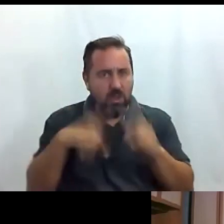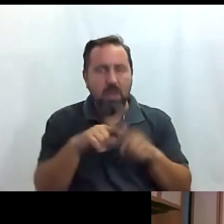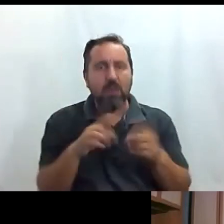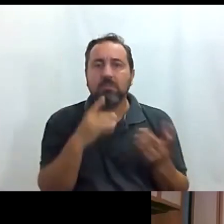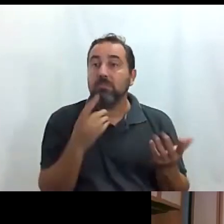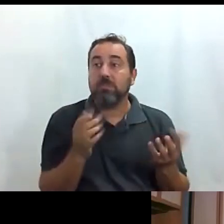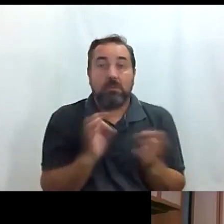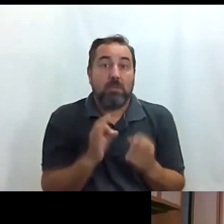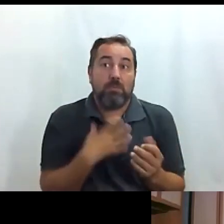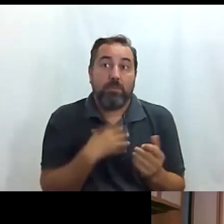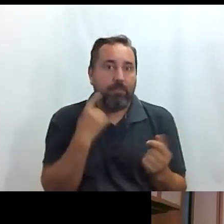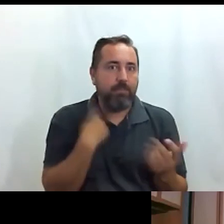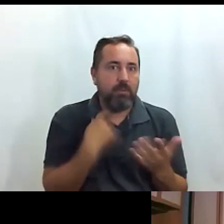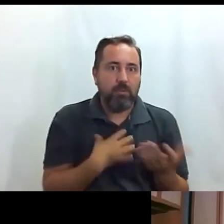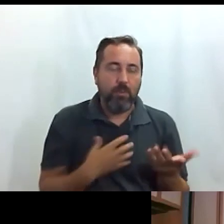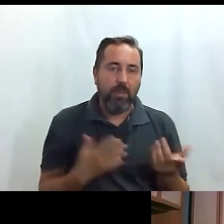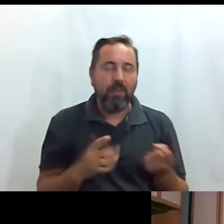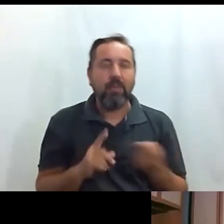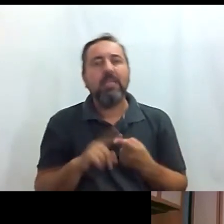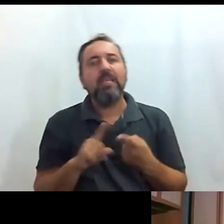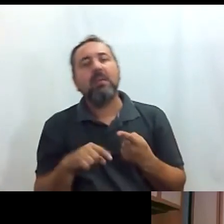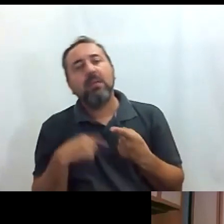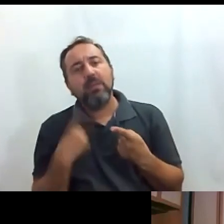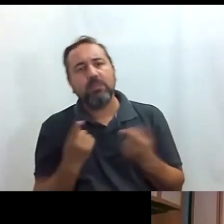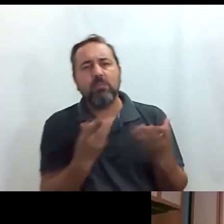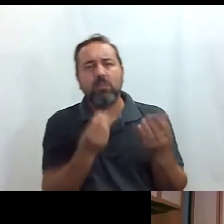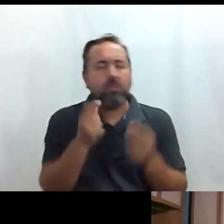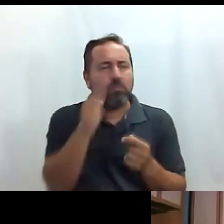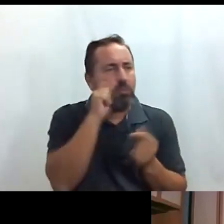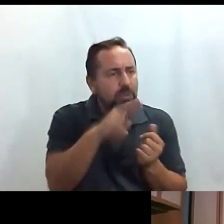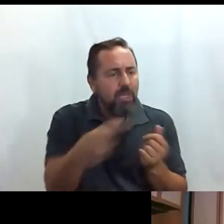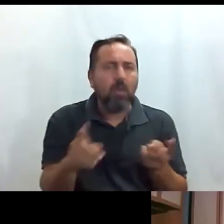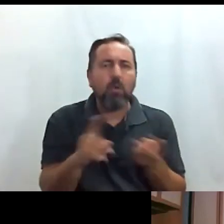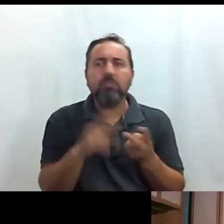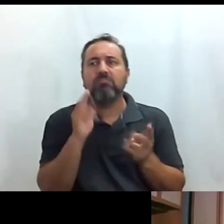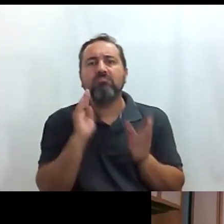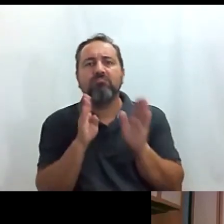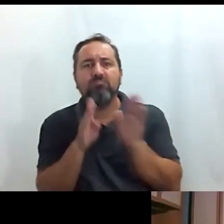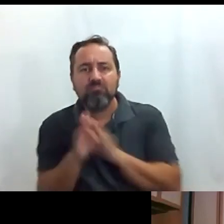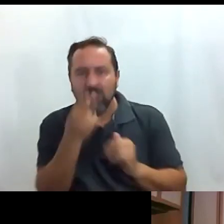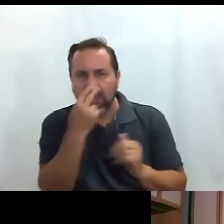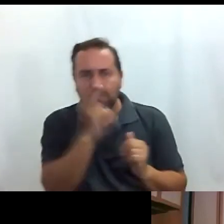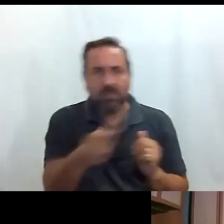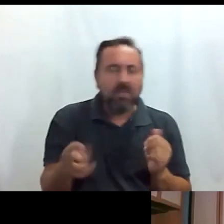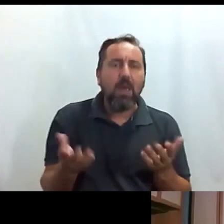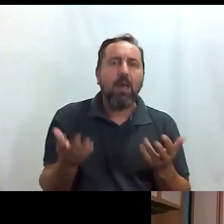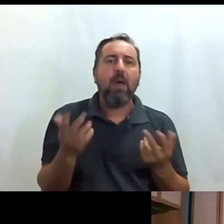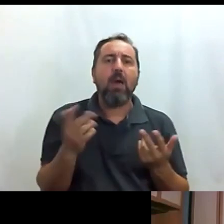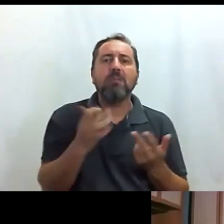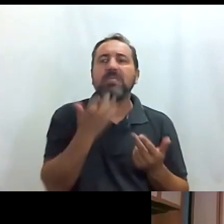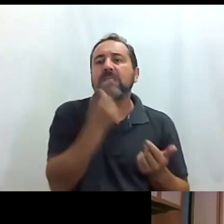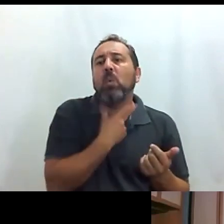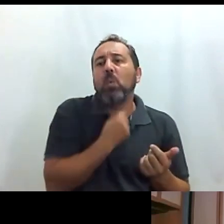puede perder luego por supuesto pues tienes cantidad de museos para poder visitar si te